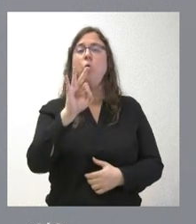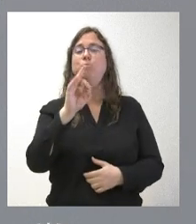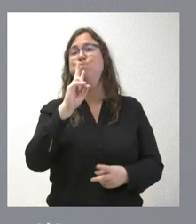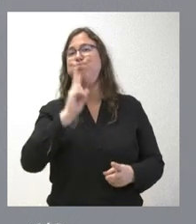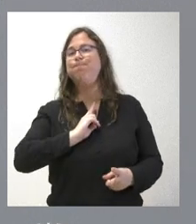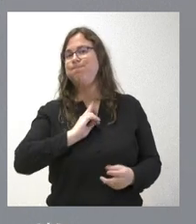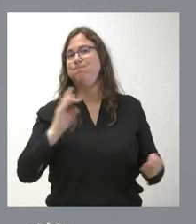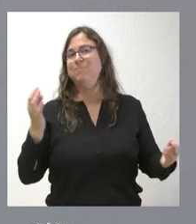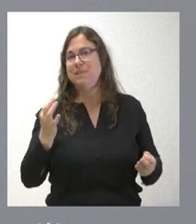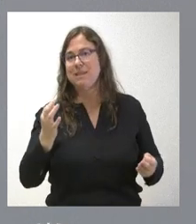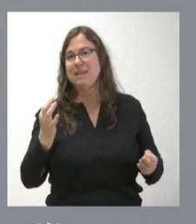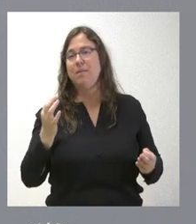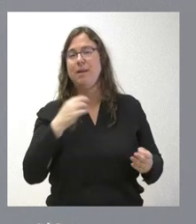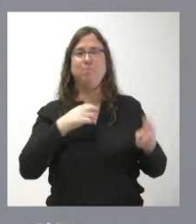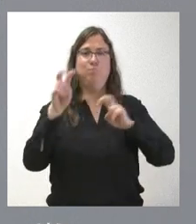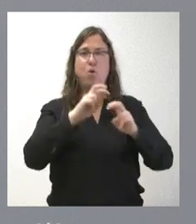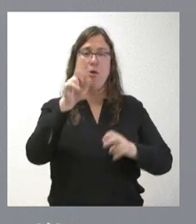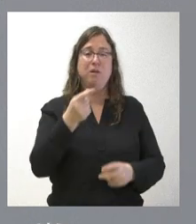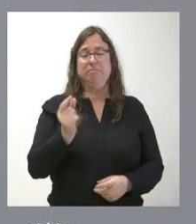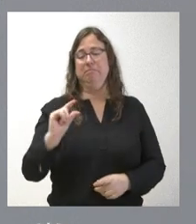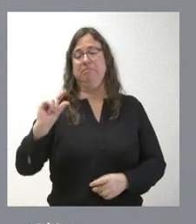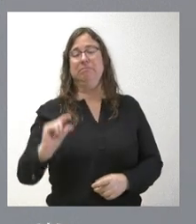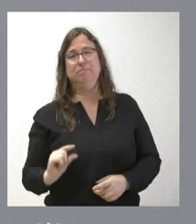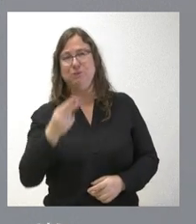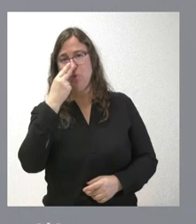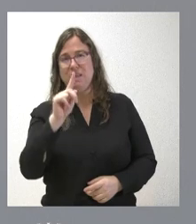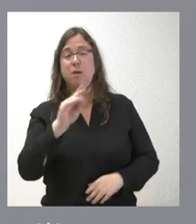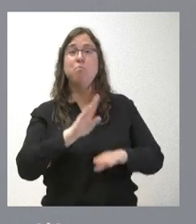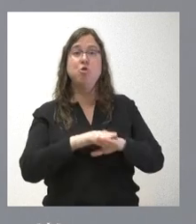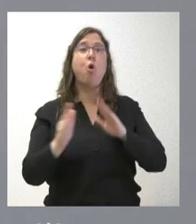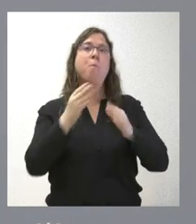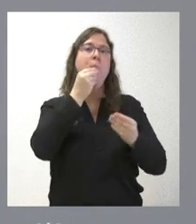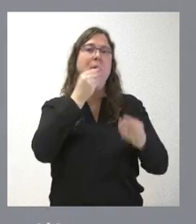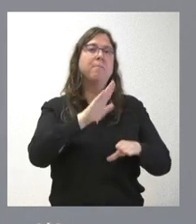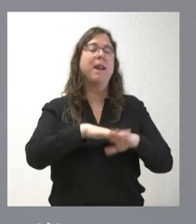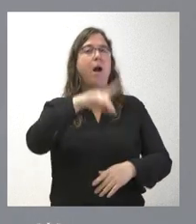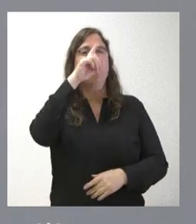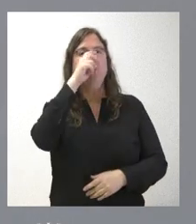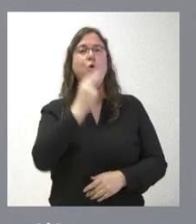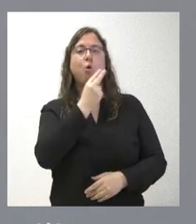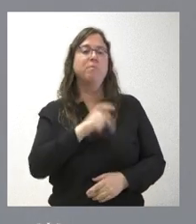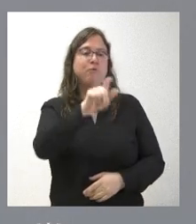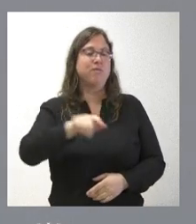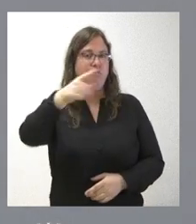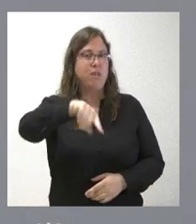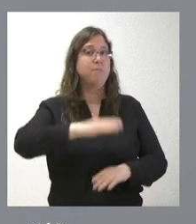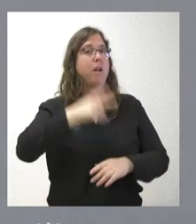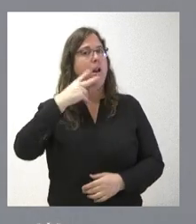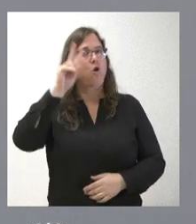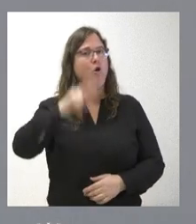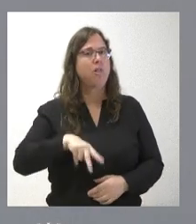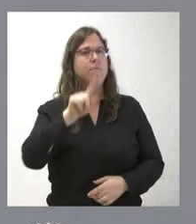no es el que estaban buscando. Desde ese punto de vista, es un buen momento también para recordar nuestro compromiso con estas personas, el reconocimiento que tenemos